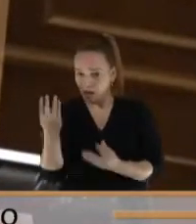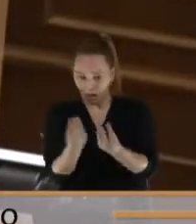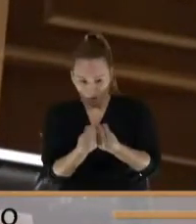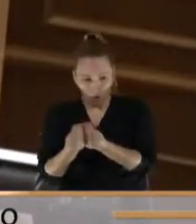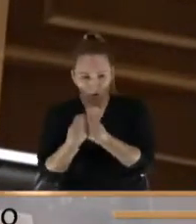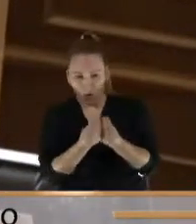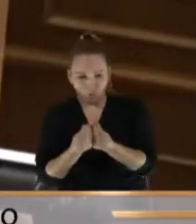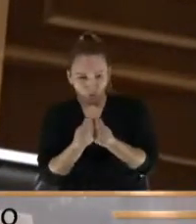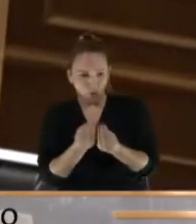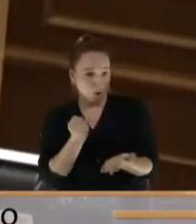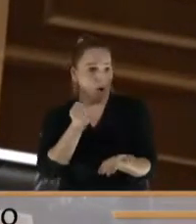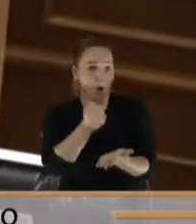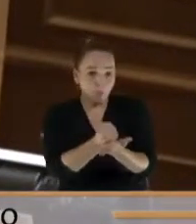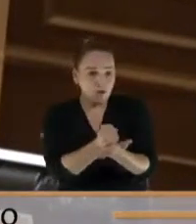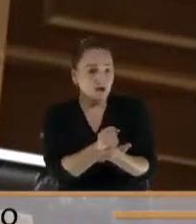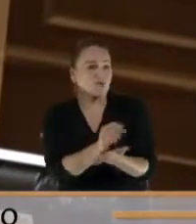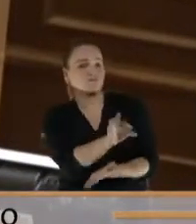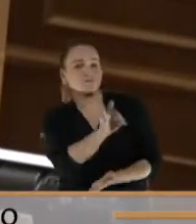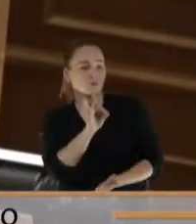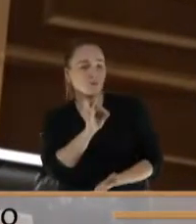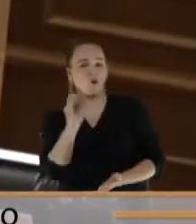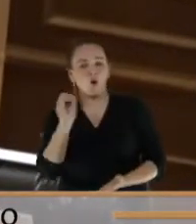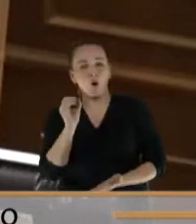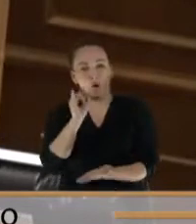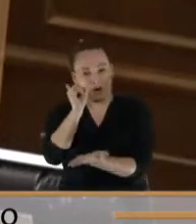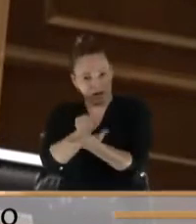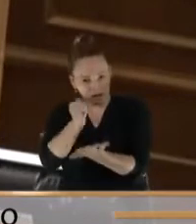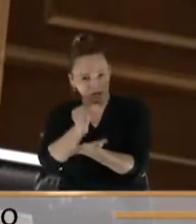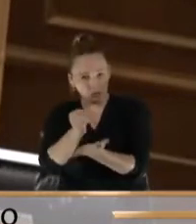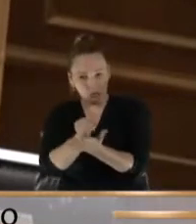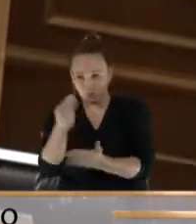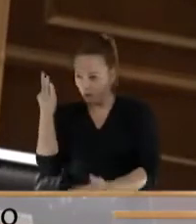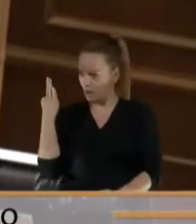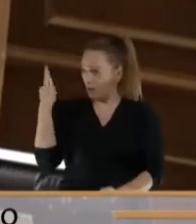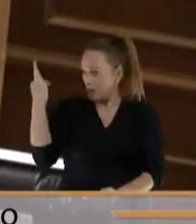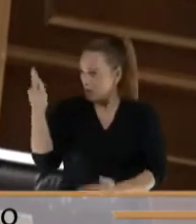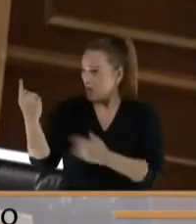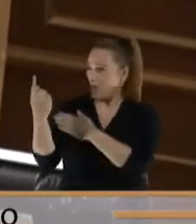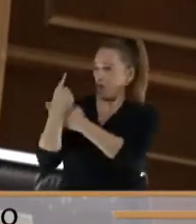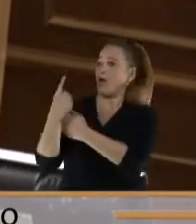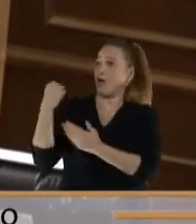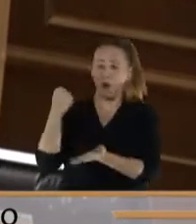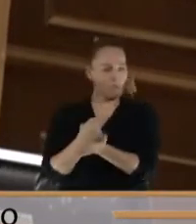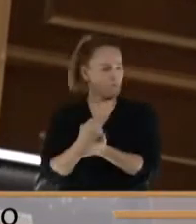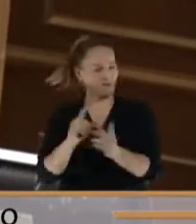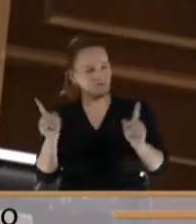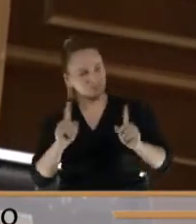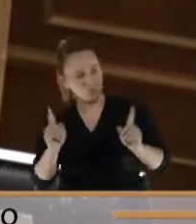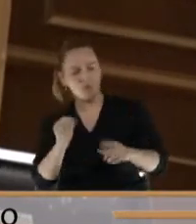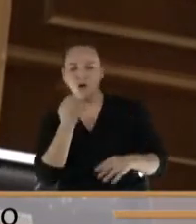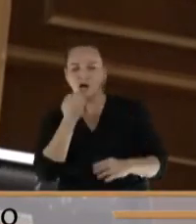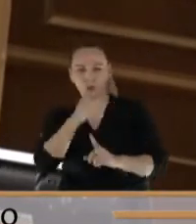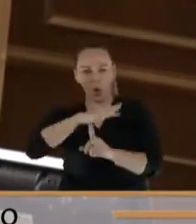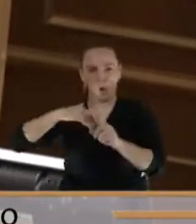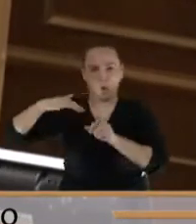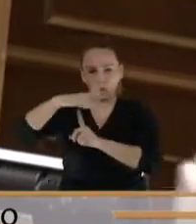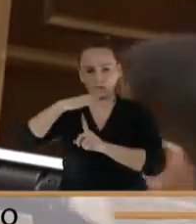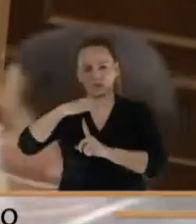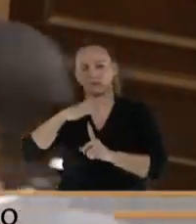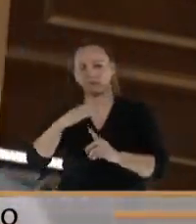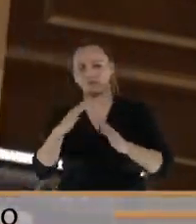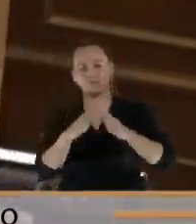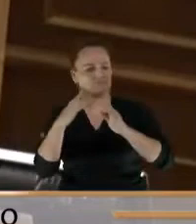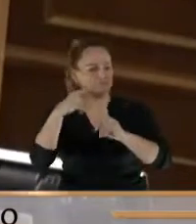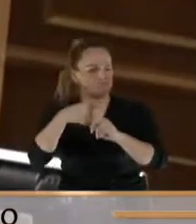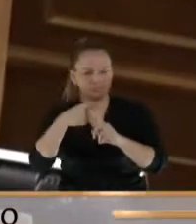como tampoco a una junta de acción comunal ni a la junta parroquial ni a la junta de defensa